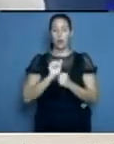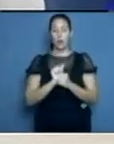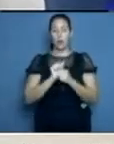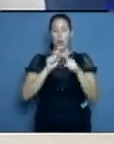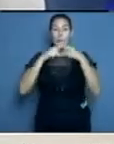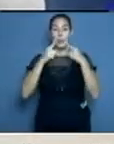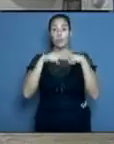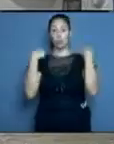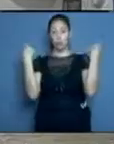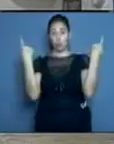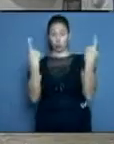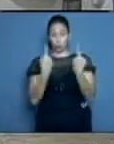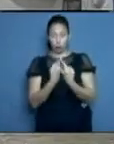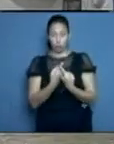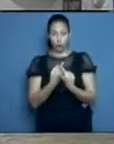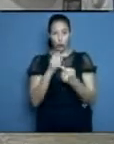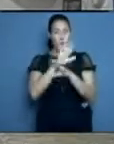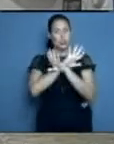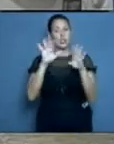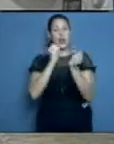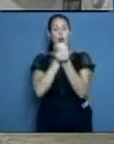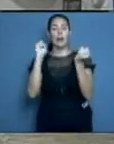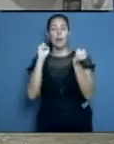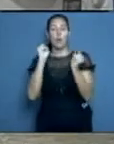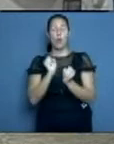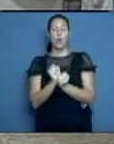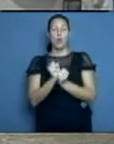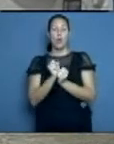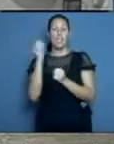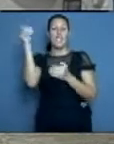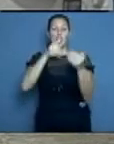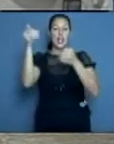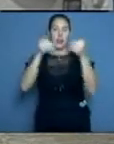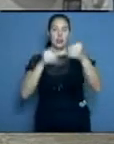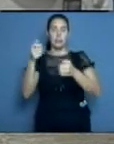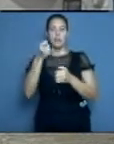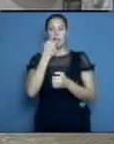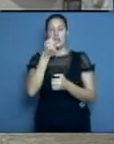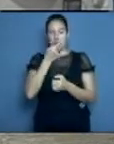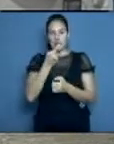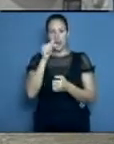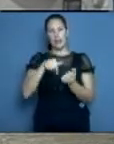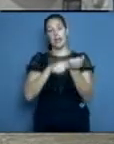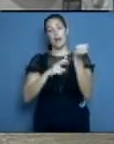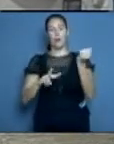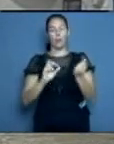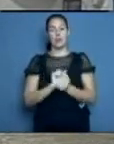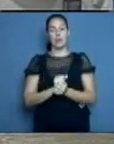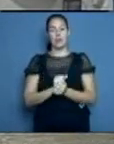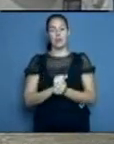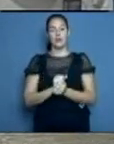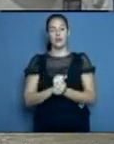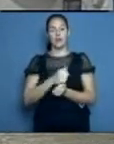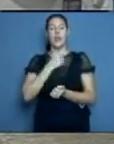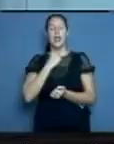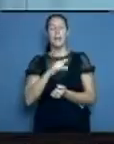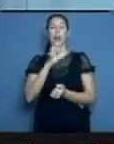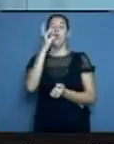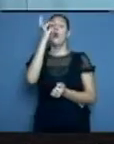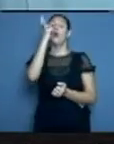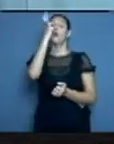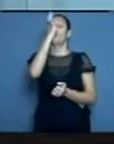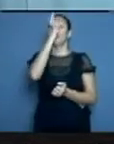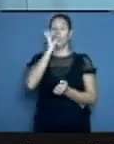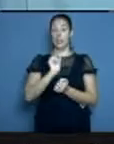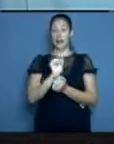recuperar la entrada de los medicamentos a la provincia. Dígase nasalferón, que ha sido muy demandado por la población. No es suficiente